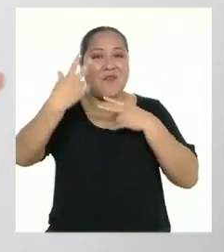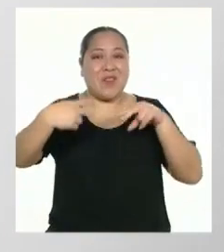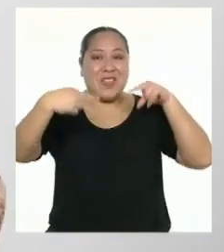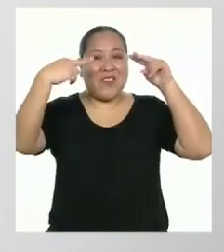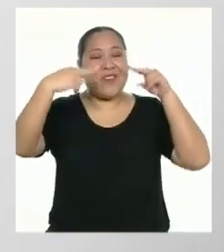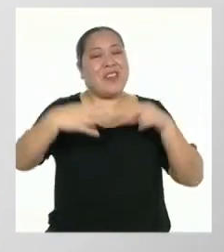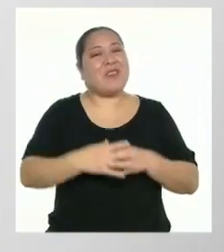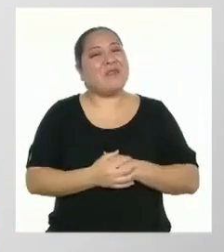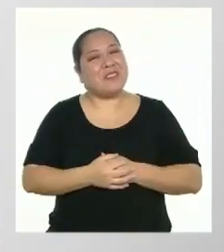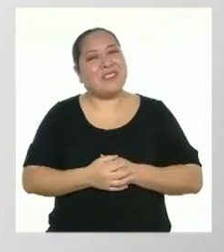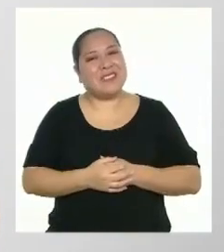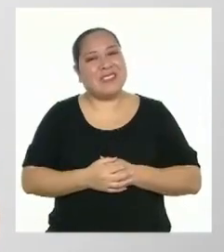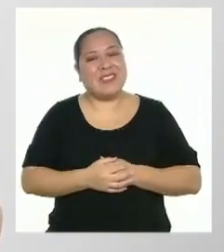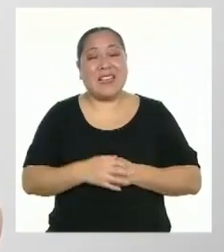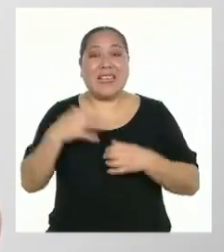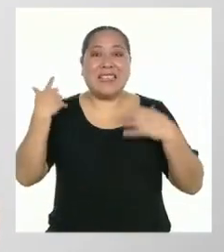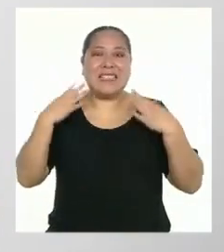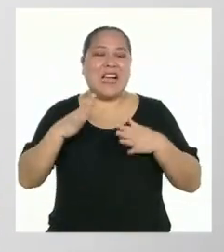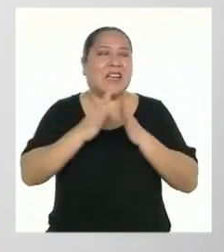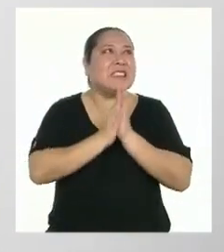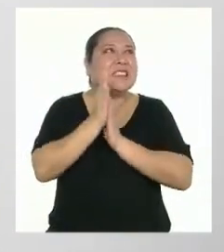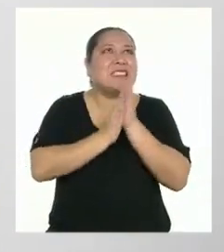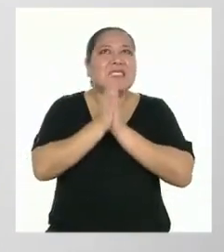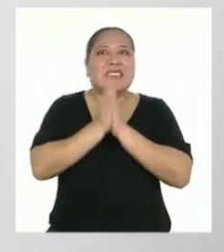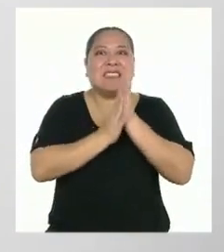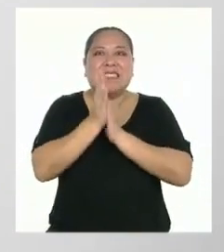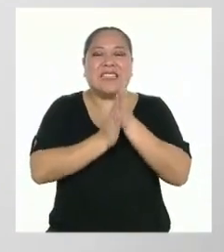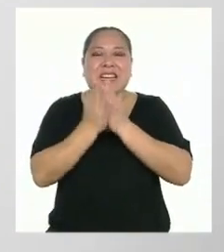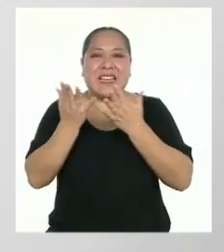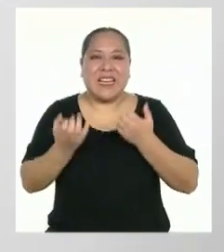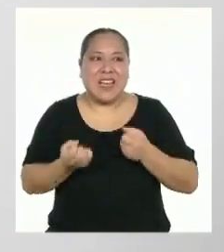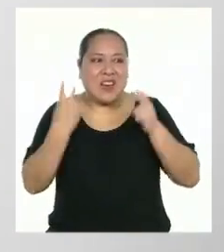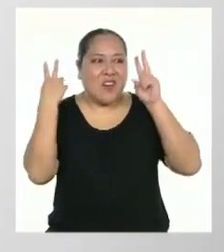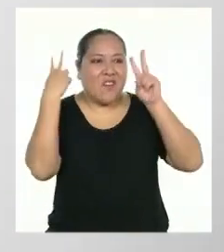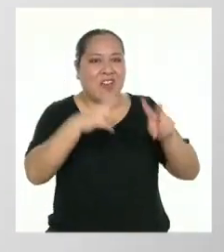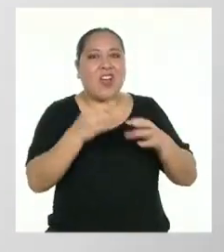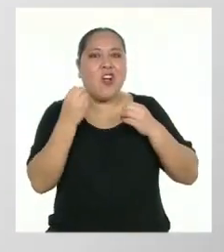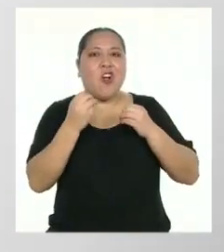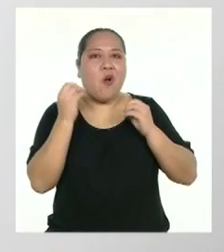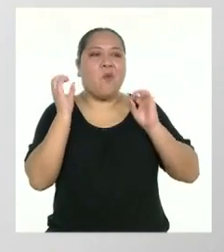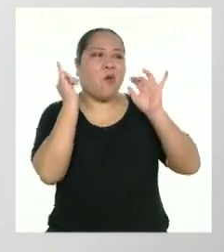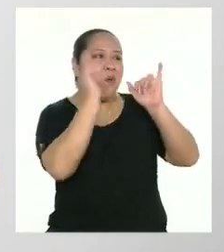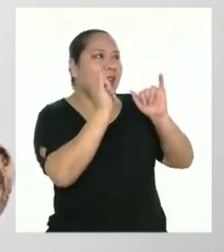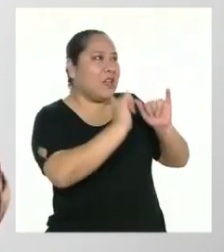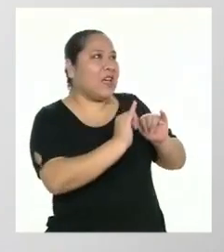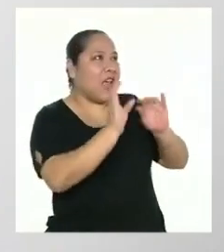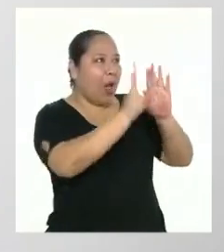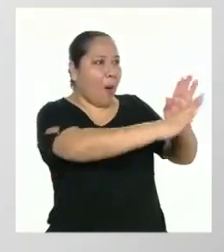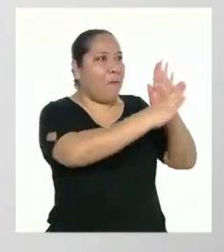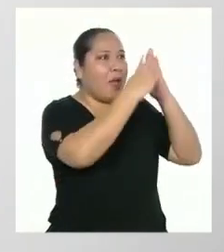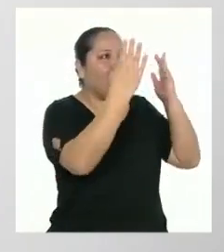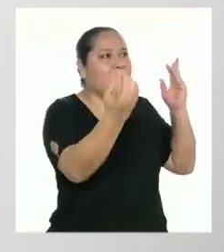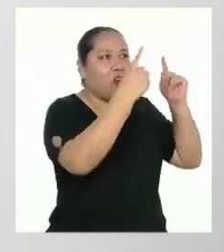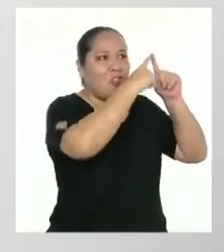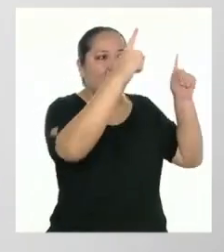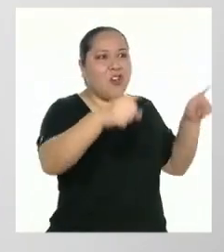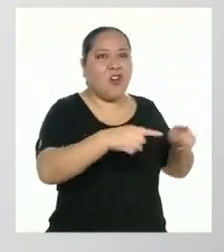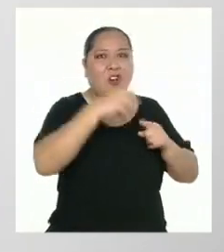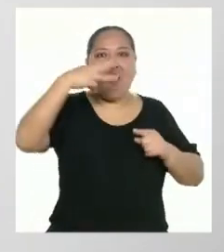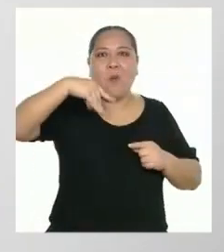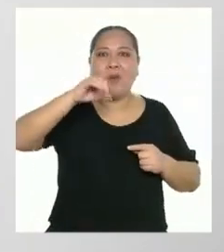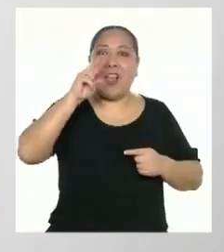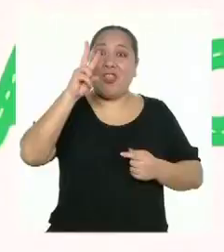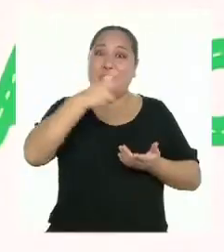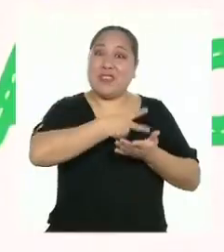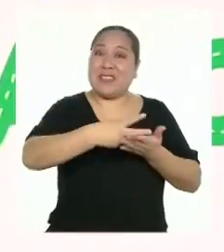pronto, Rodrigo. Ya estoy ansiosa por ver cómo quedarán esos periódicos murales dentro de dos semanas.